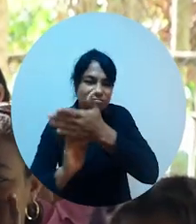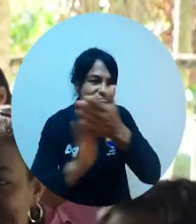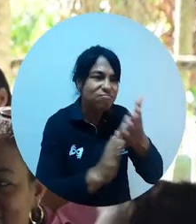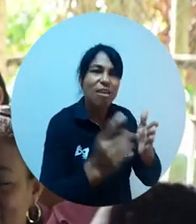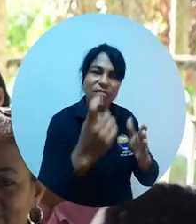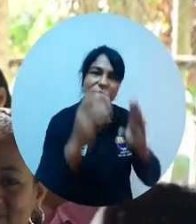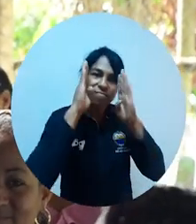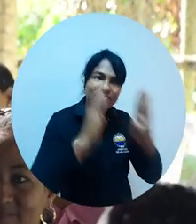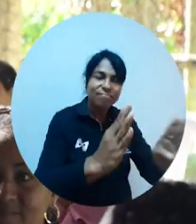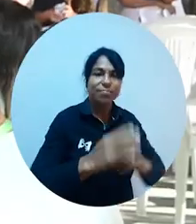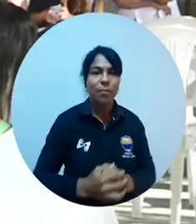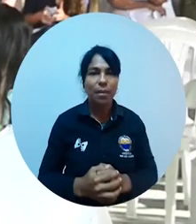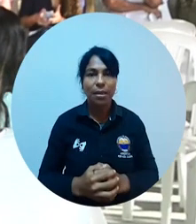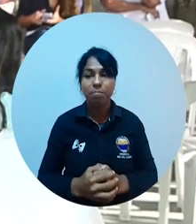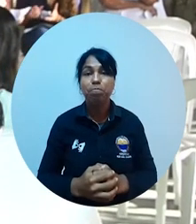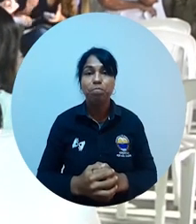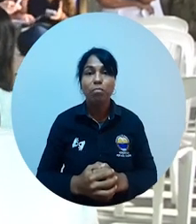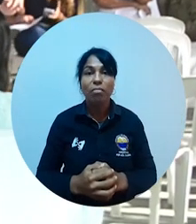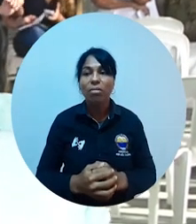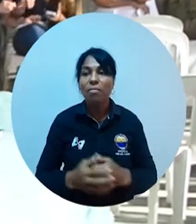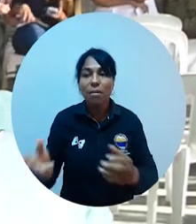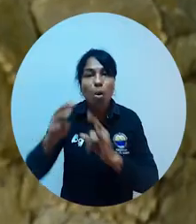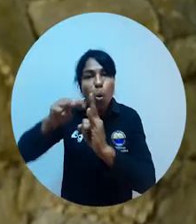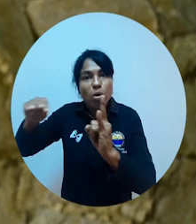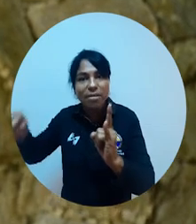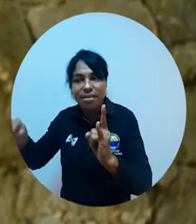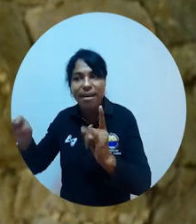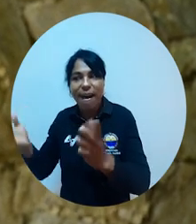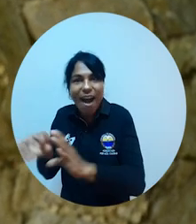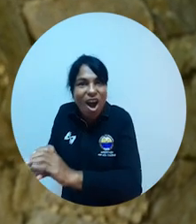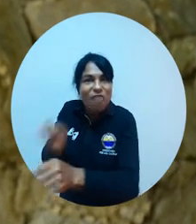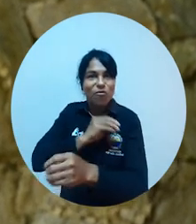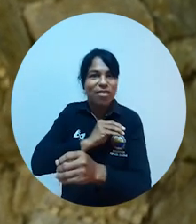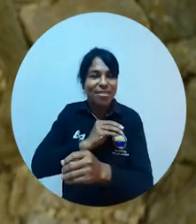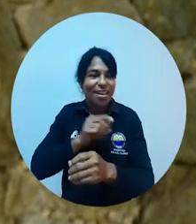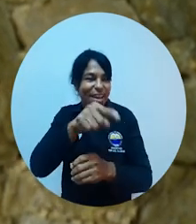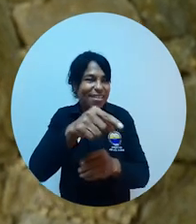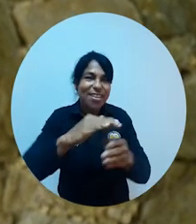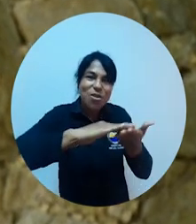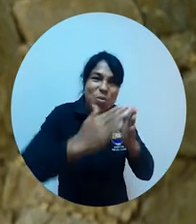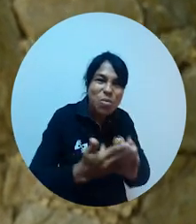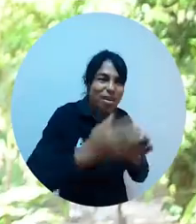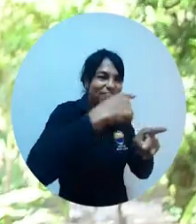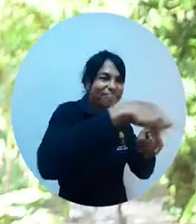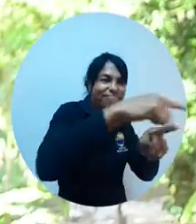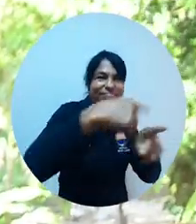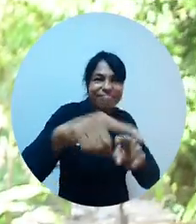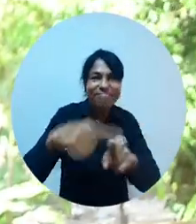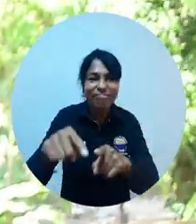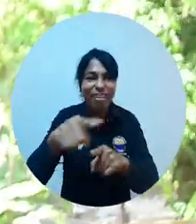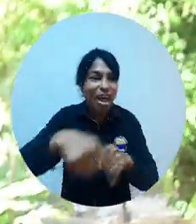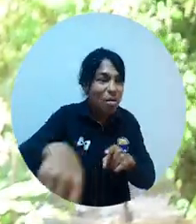y no han sido atendidas. Nosotros ampliamos la obra, salimos de las fronteras hacia las comunidades y aquí en este lugar podemos